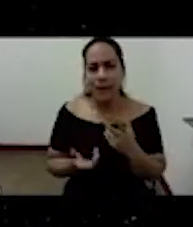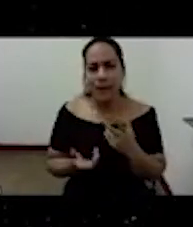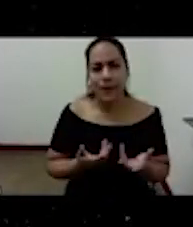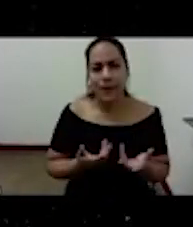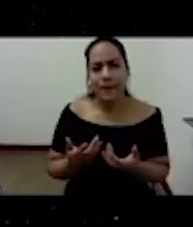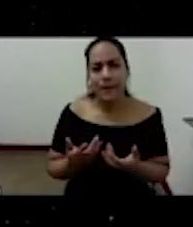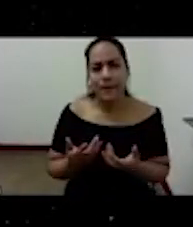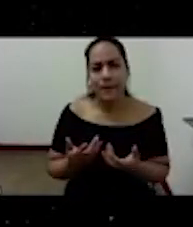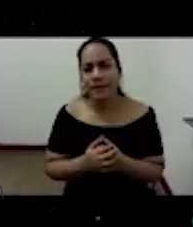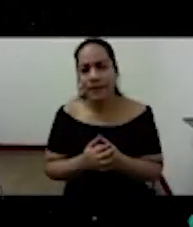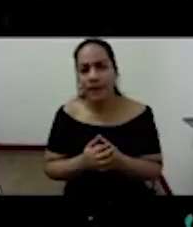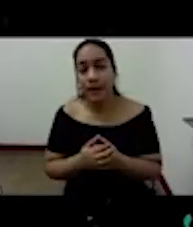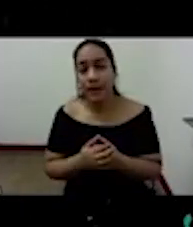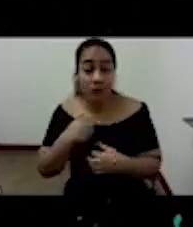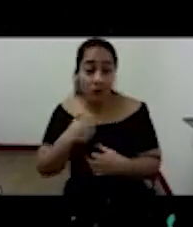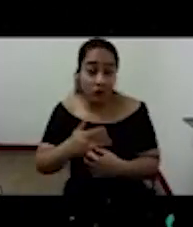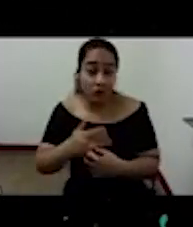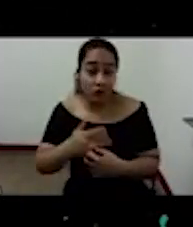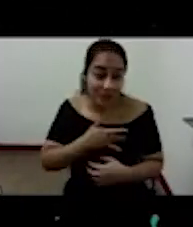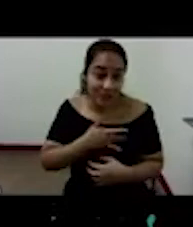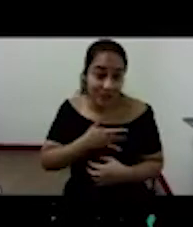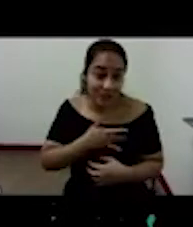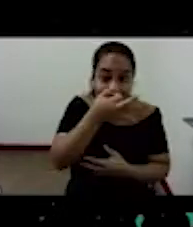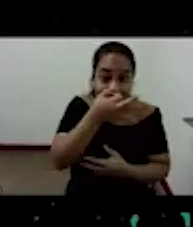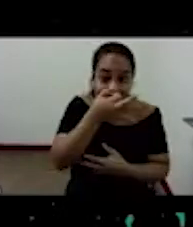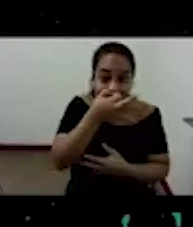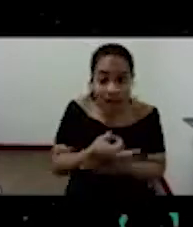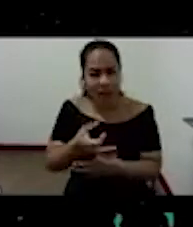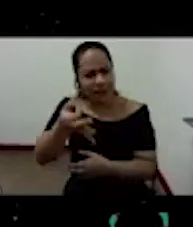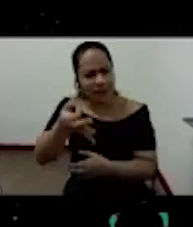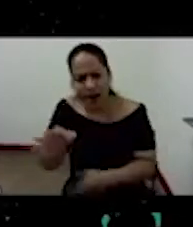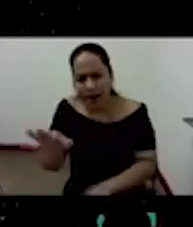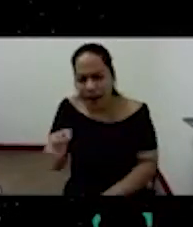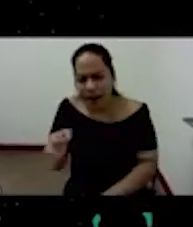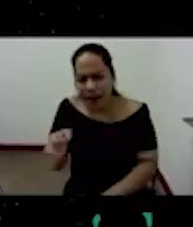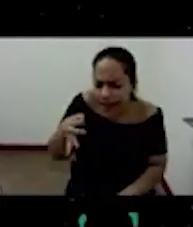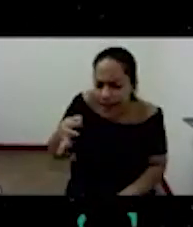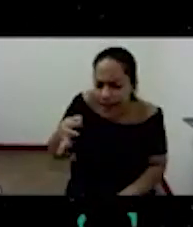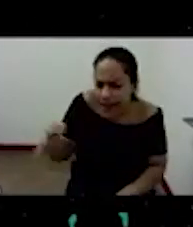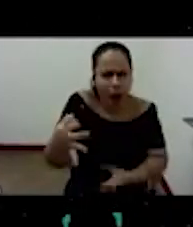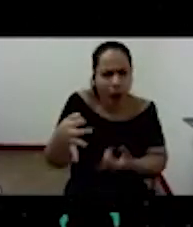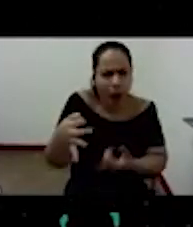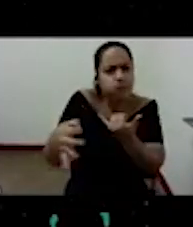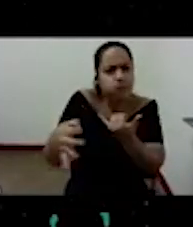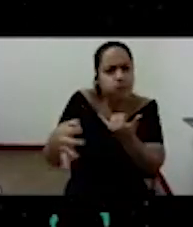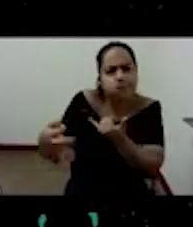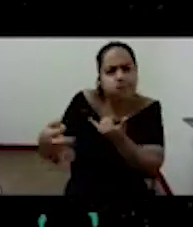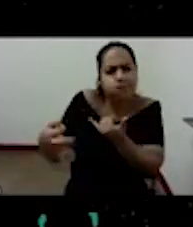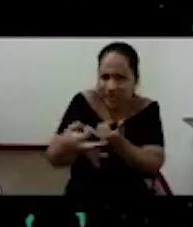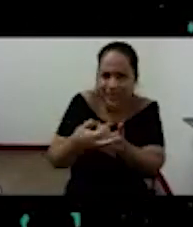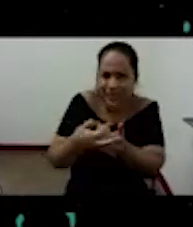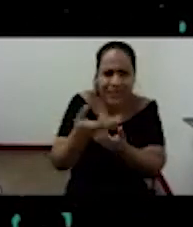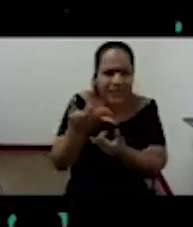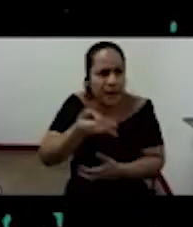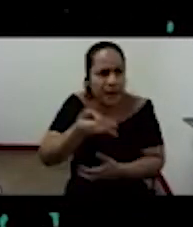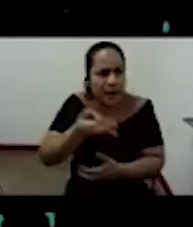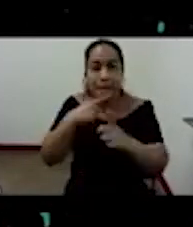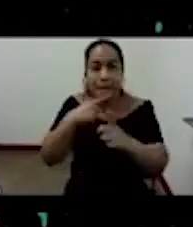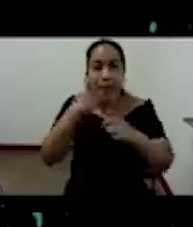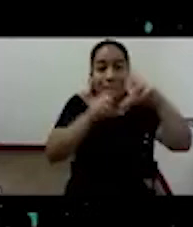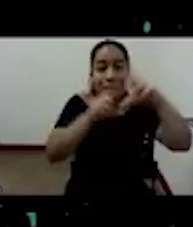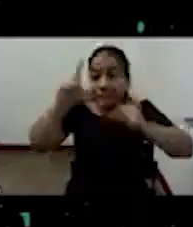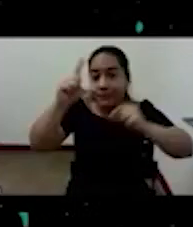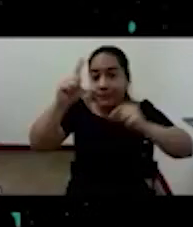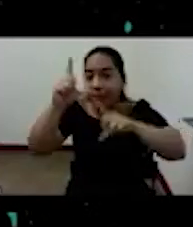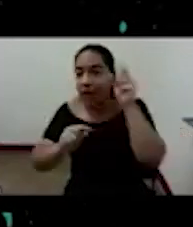siempre naturalmente el demasiado pequeño ha existido y las estrellas el